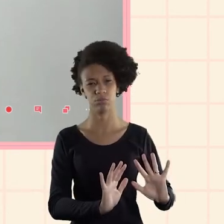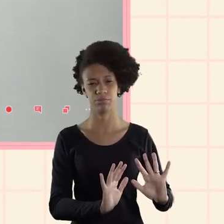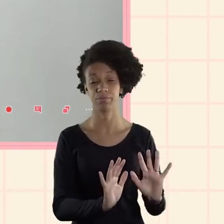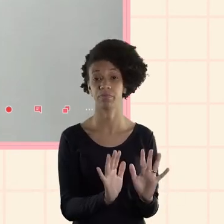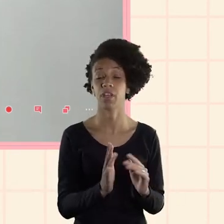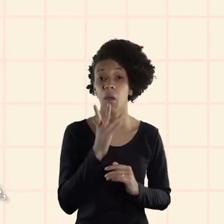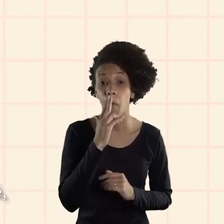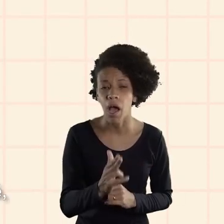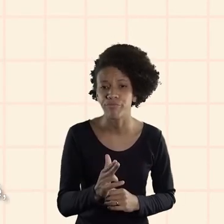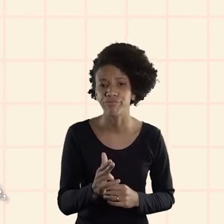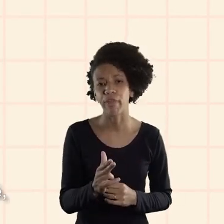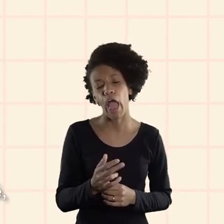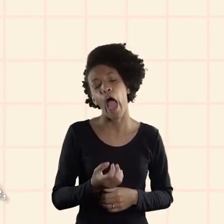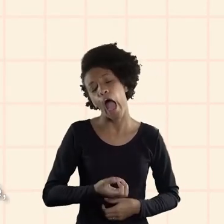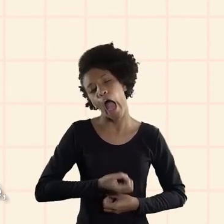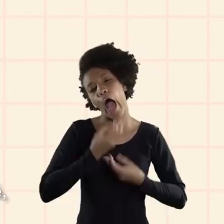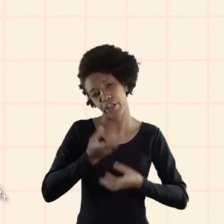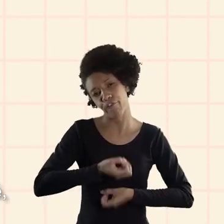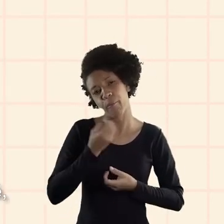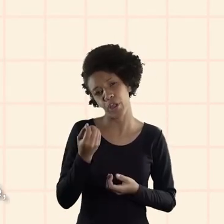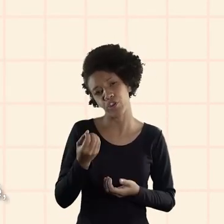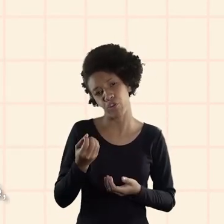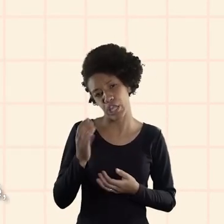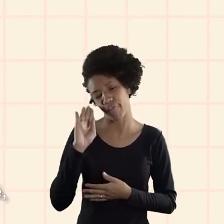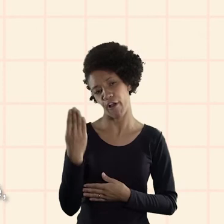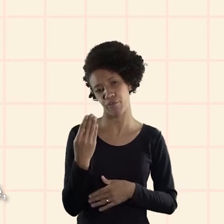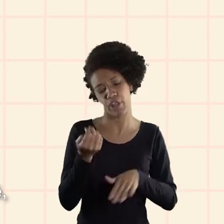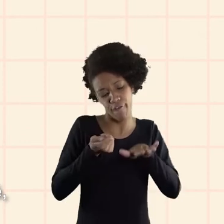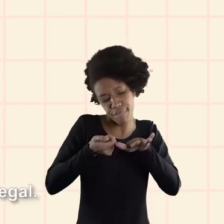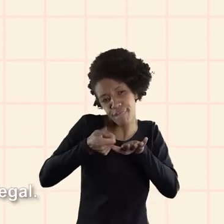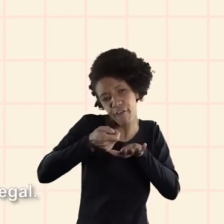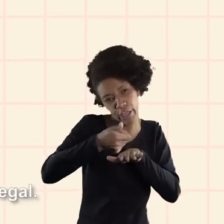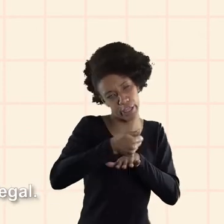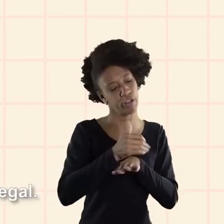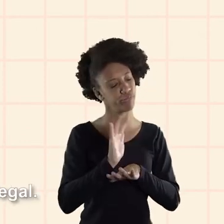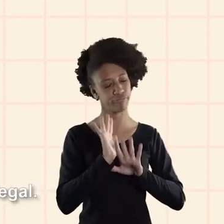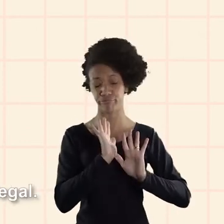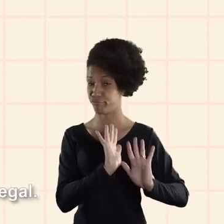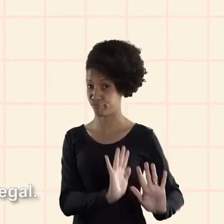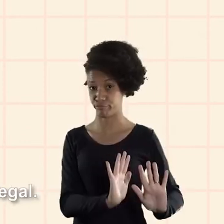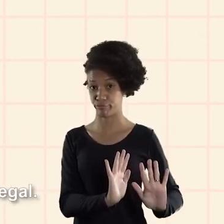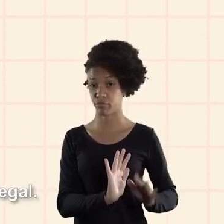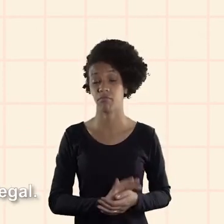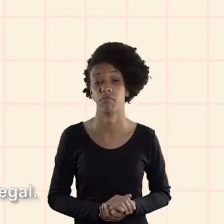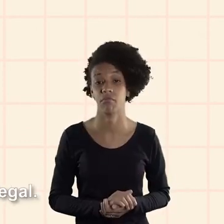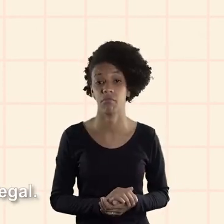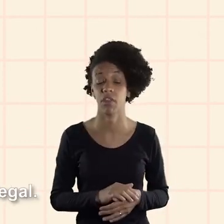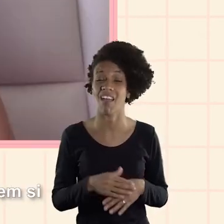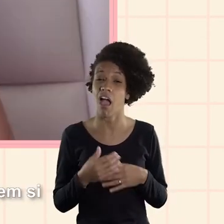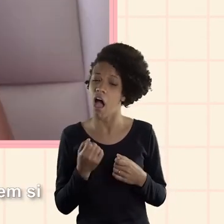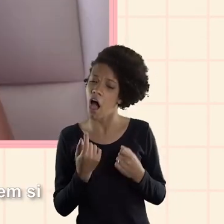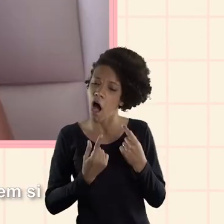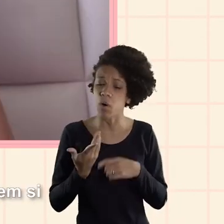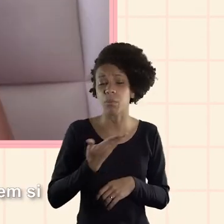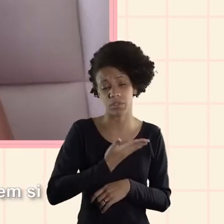critican a las personas. Esto no me parece bien. No me gustan las falsas noticias, las famosas fake news.